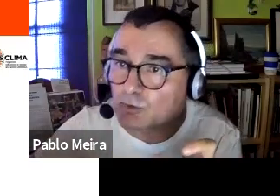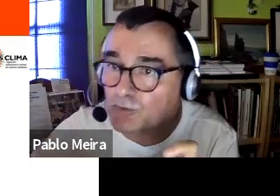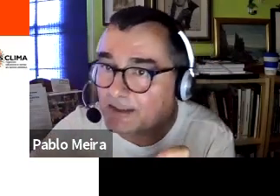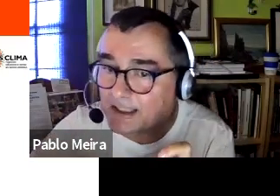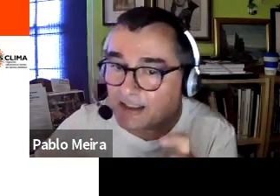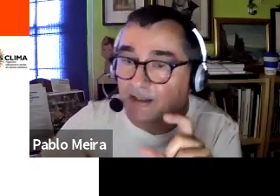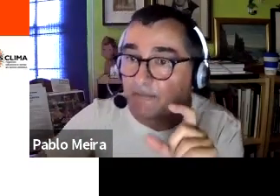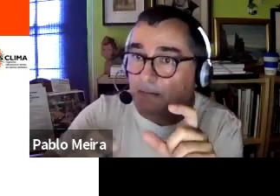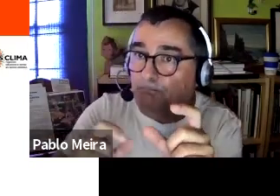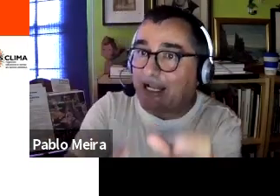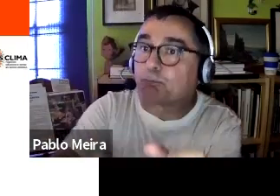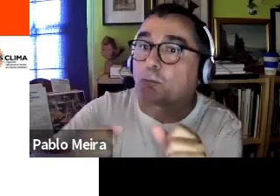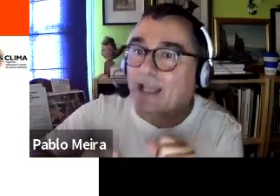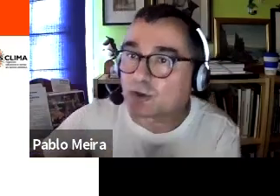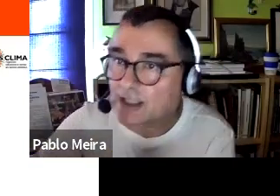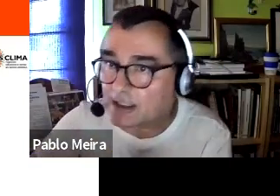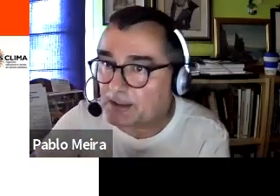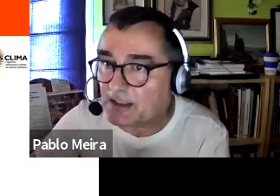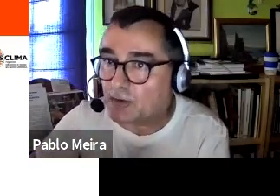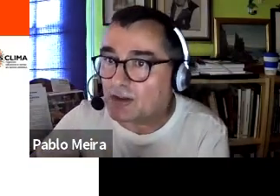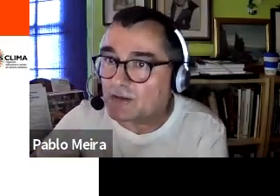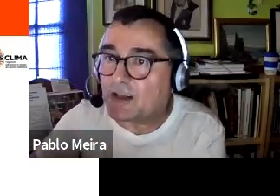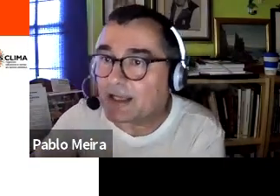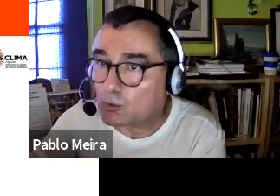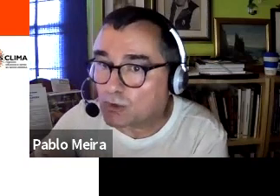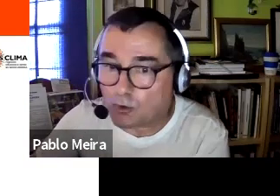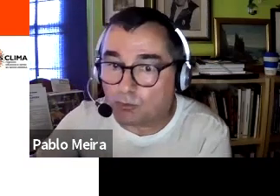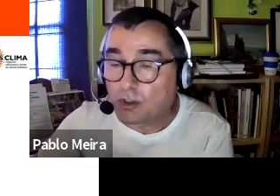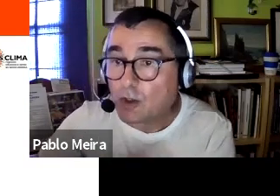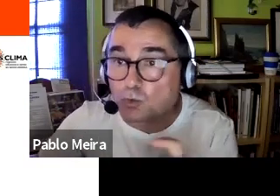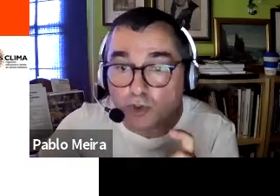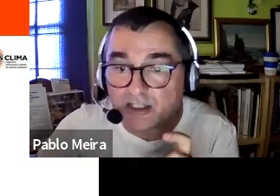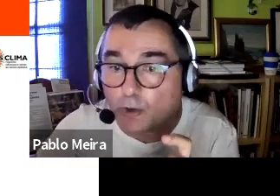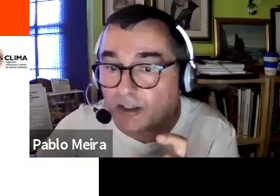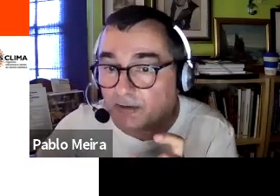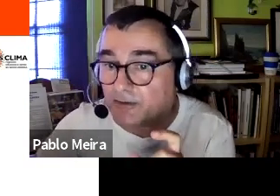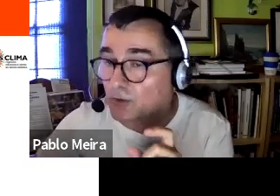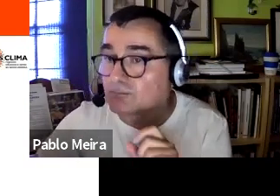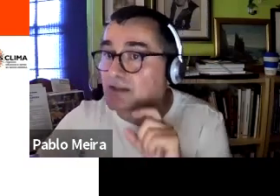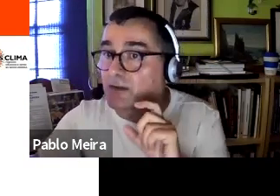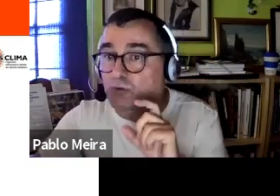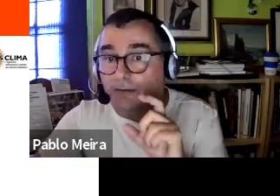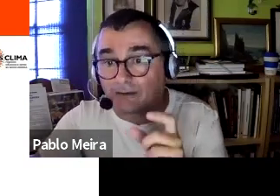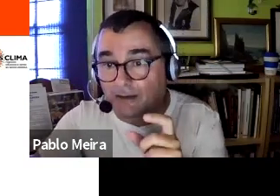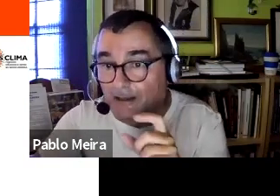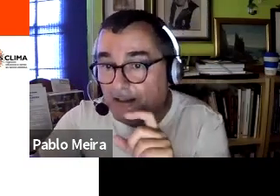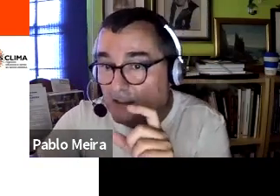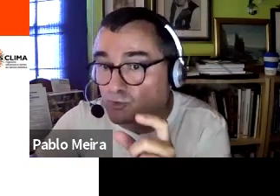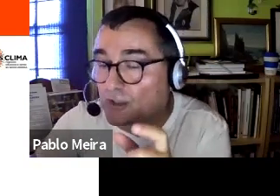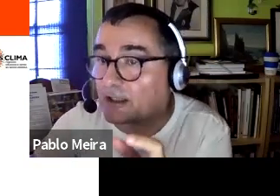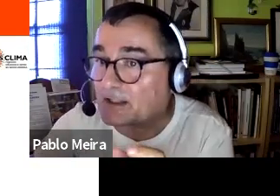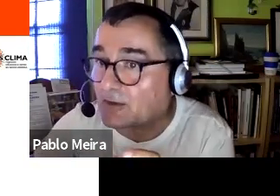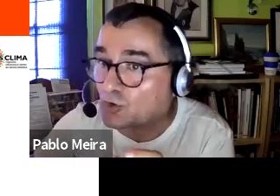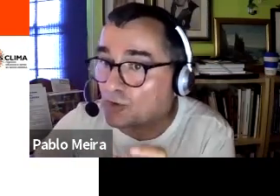de dos mecanismos fundamentales para apropiarnos de la representación científica en la cultura común. Uno es la objetivación, es decir, una vez